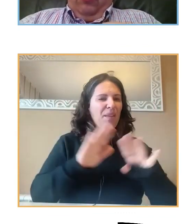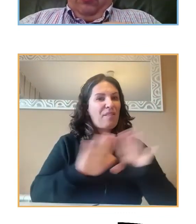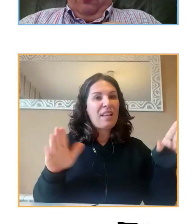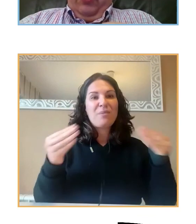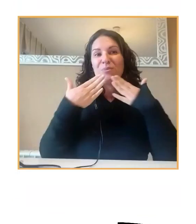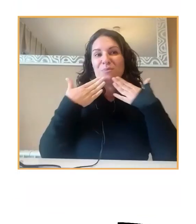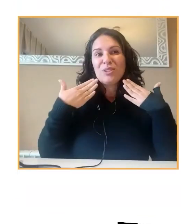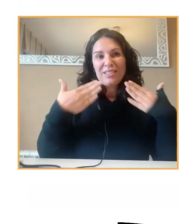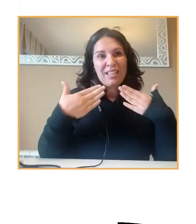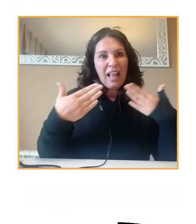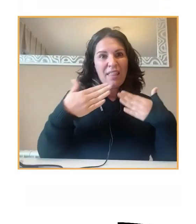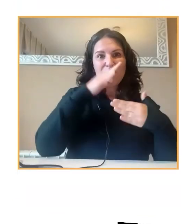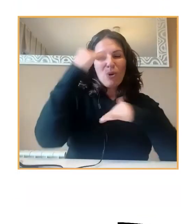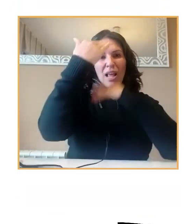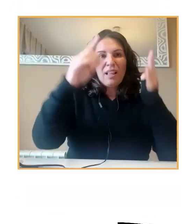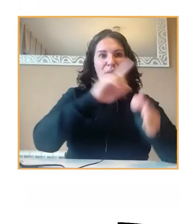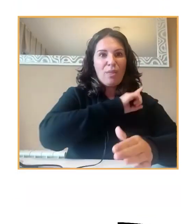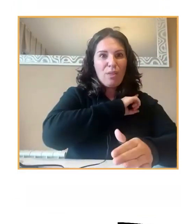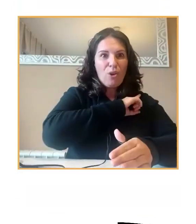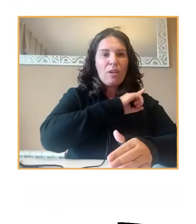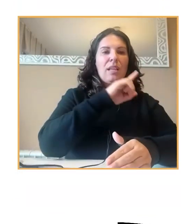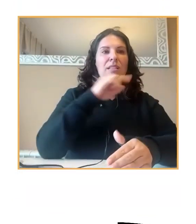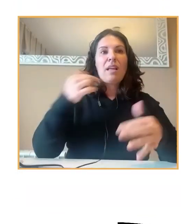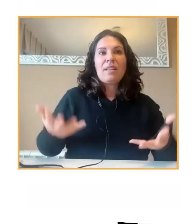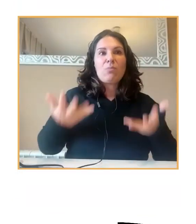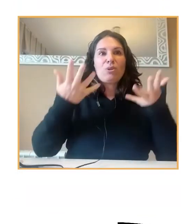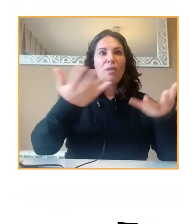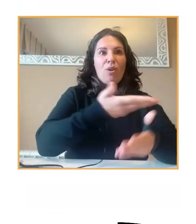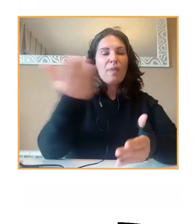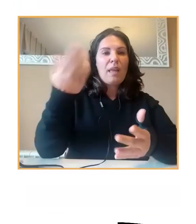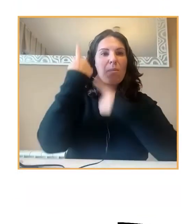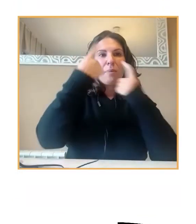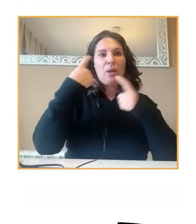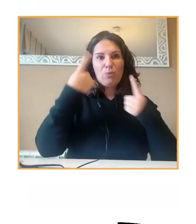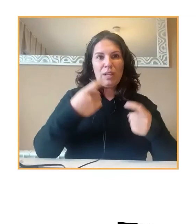gracias por la atención y quedo a la disposición de las preguntas que quieran hacerme.